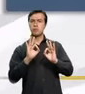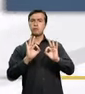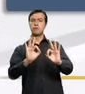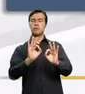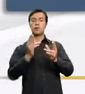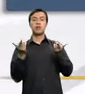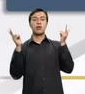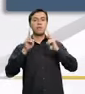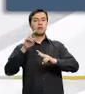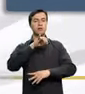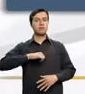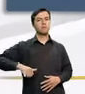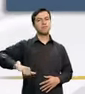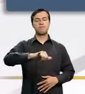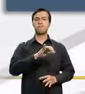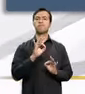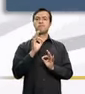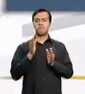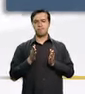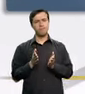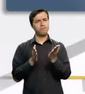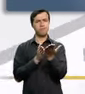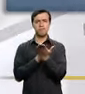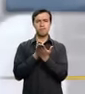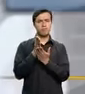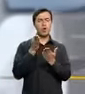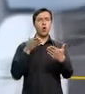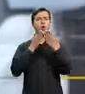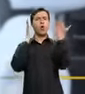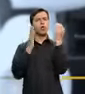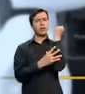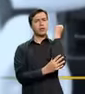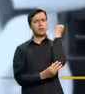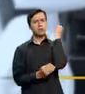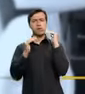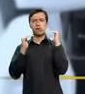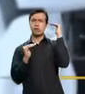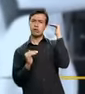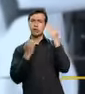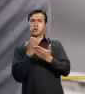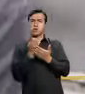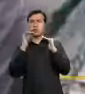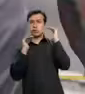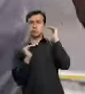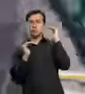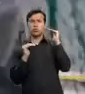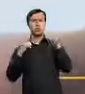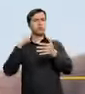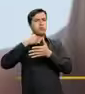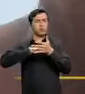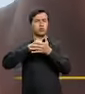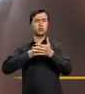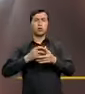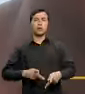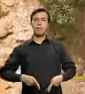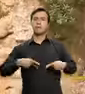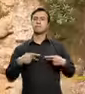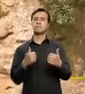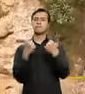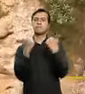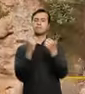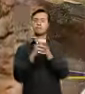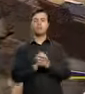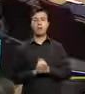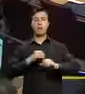Y la consolidación de la democracia como camino para combatir la pobreza y las desigualdades económicas y avanzar hacia el buen vivir o suma